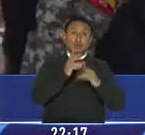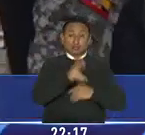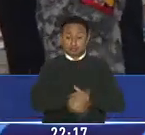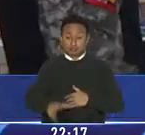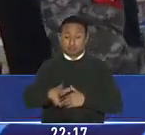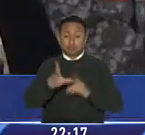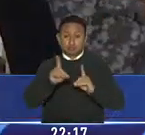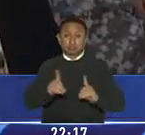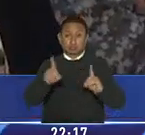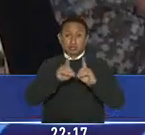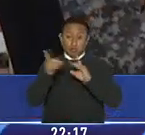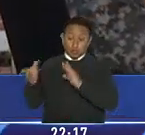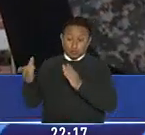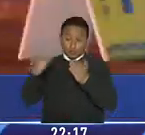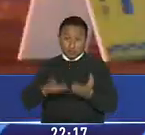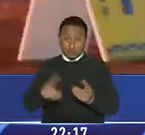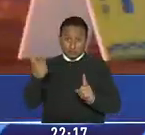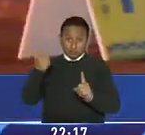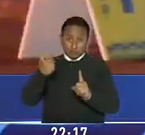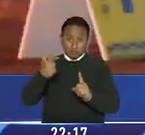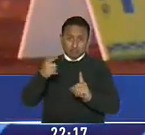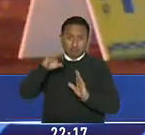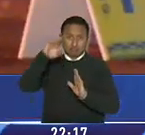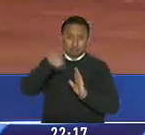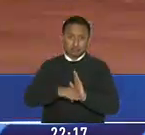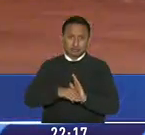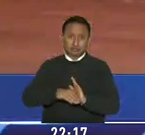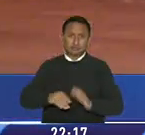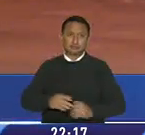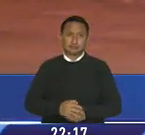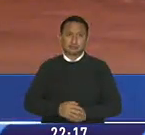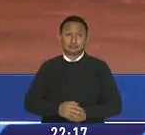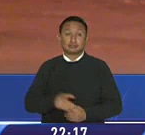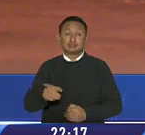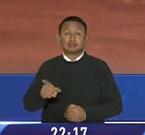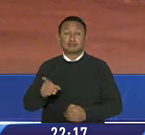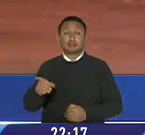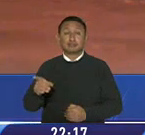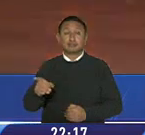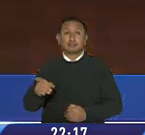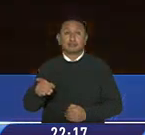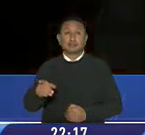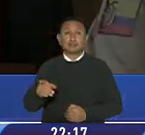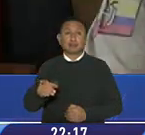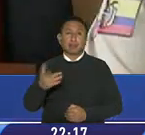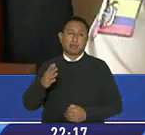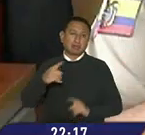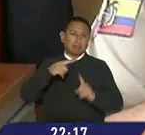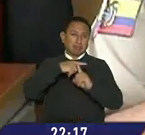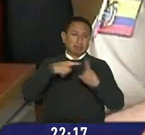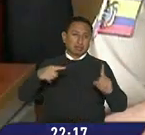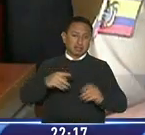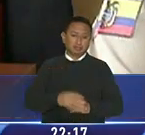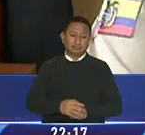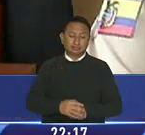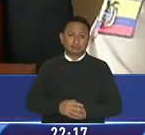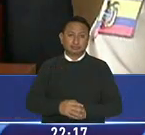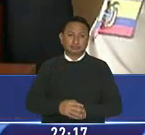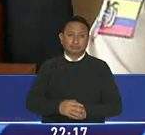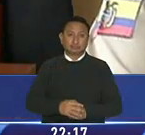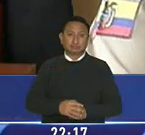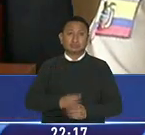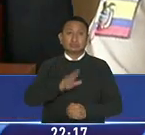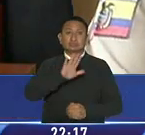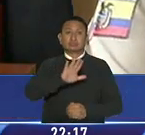las cifras de muertes violentas han disminuido, según indican, a la mitad. Esto ha dejado más de